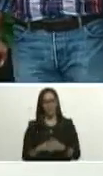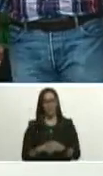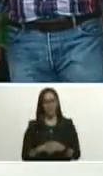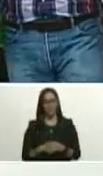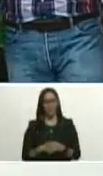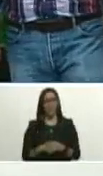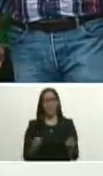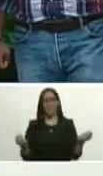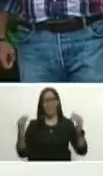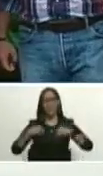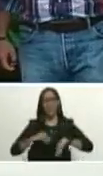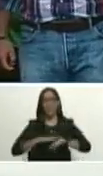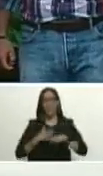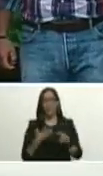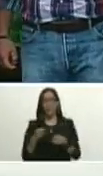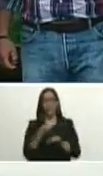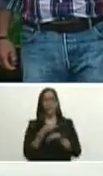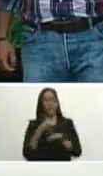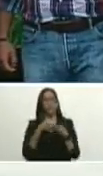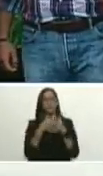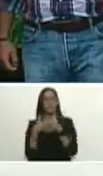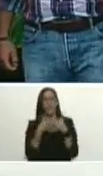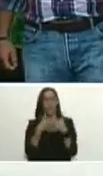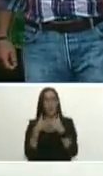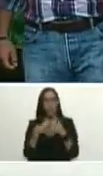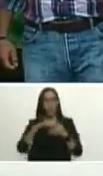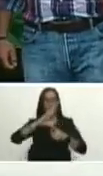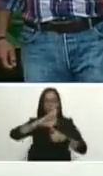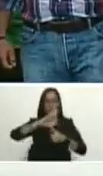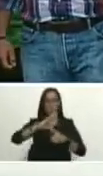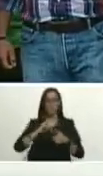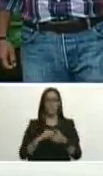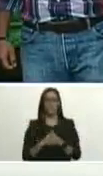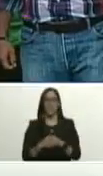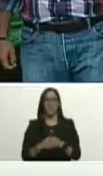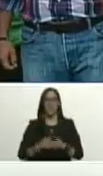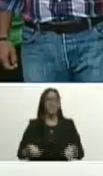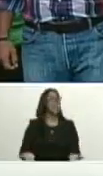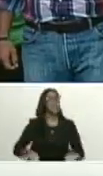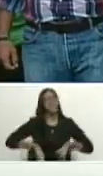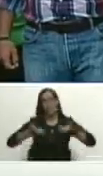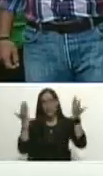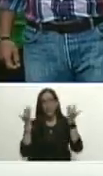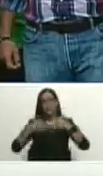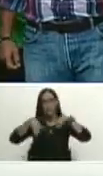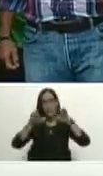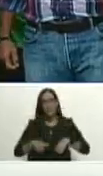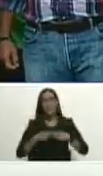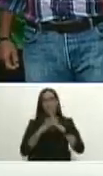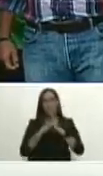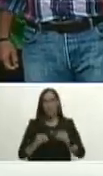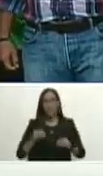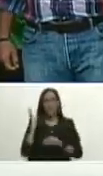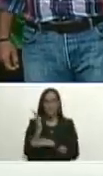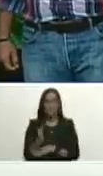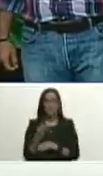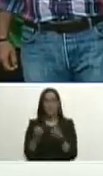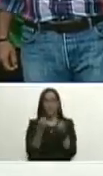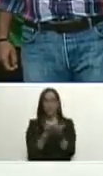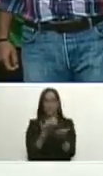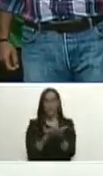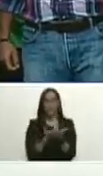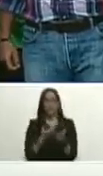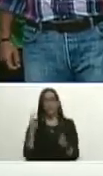porque el gobierno de los Estados Unidos de Norteamérica levante todas las sanciones sobre la economía y la sociedad venezolana dos grandes